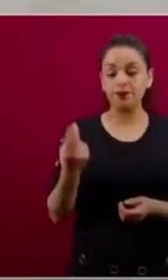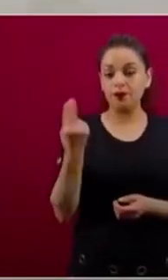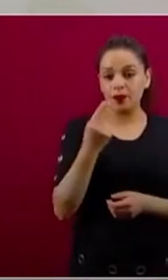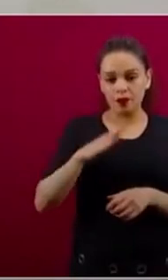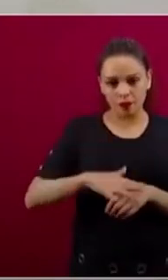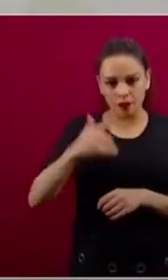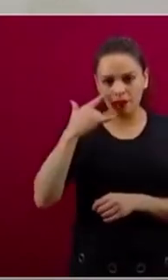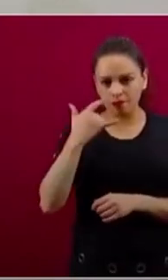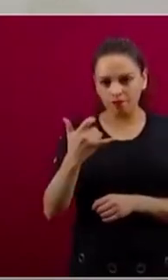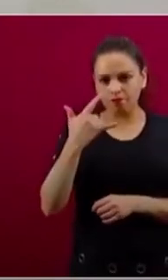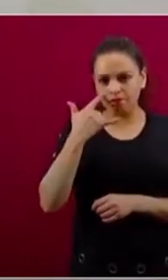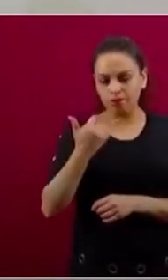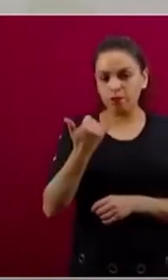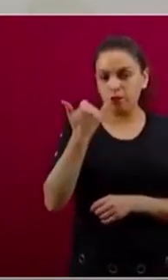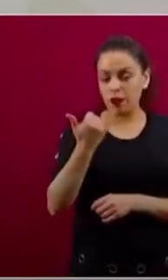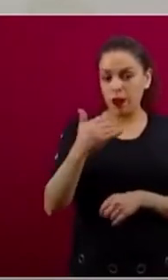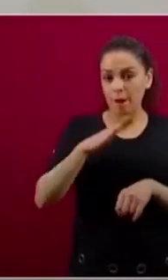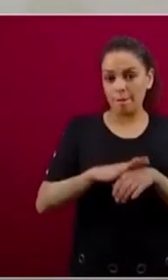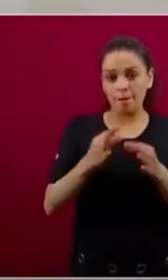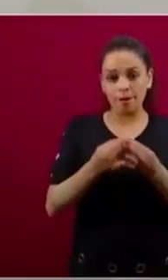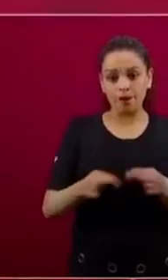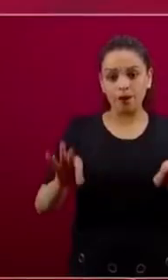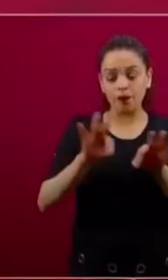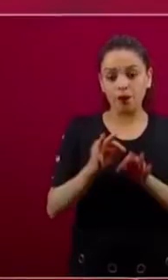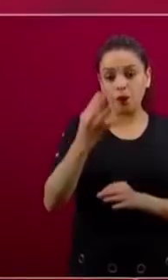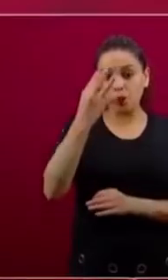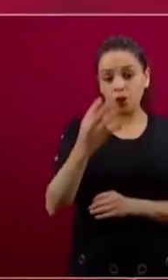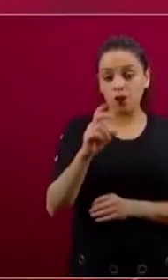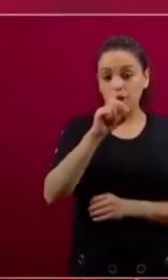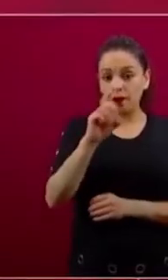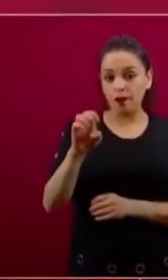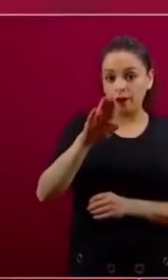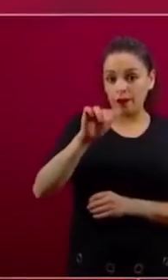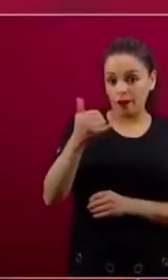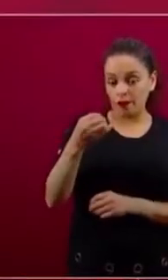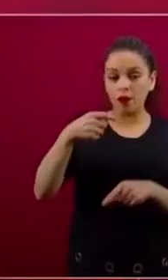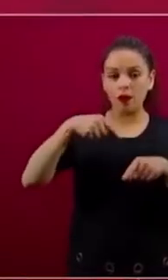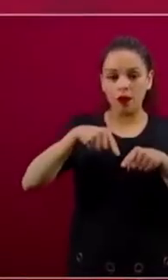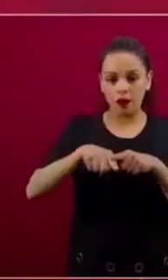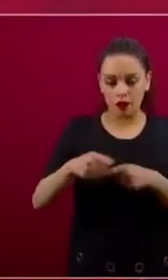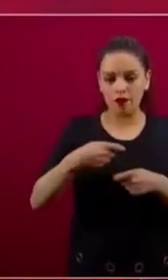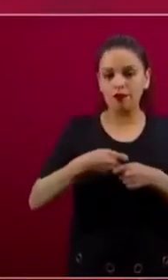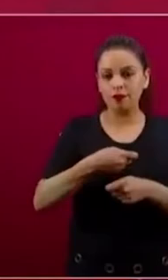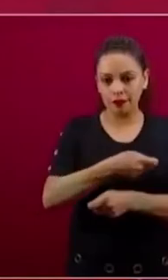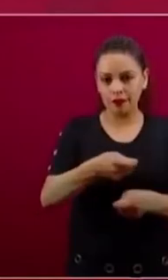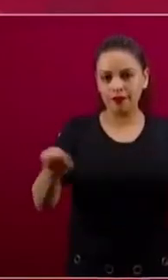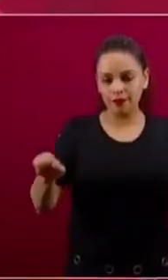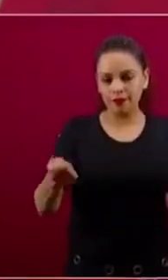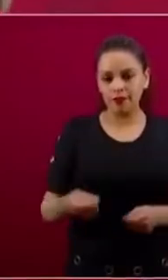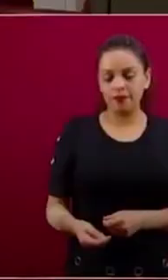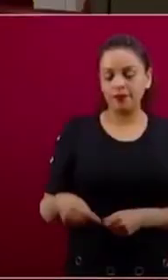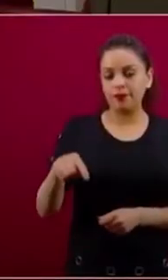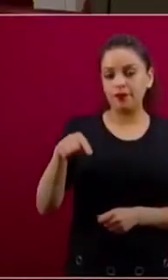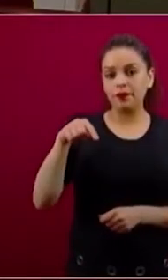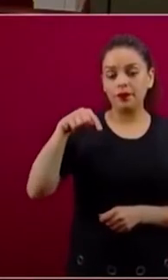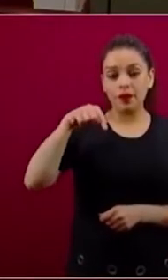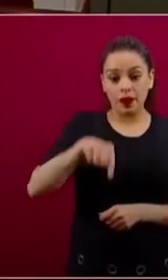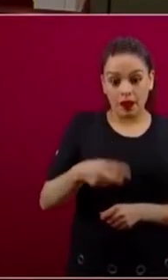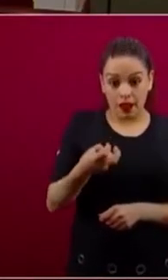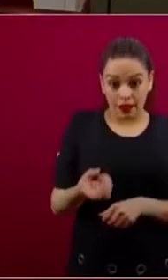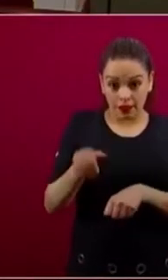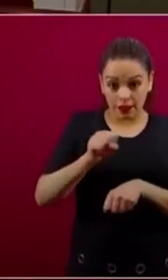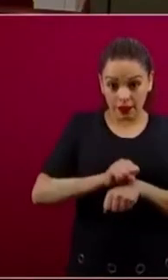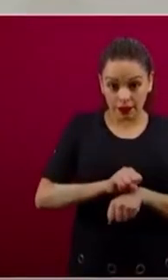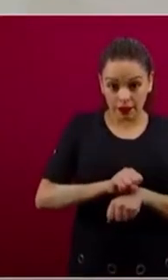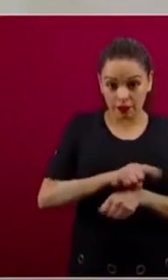mayo vamos a iniciar la dispersión. Aquí puntualmente les estaremos informando en lo que resta de esta semana